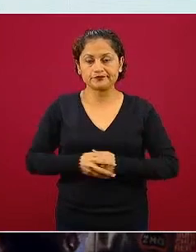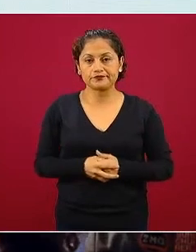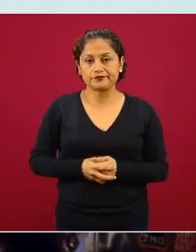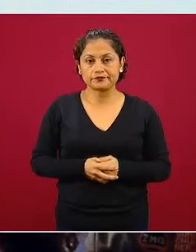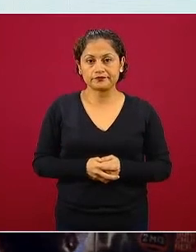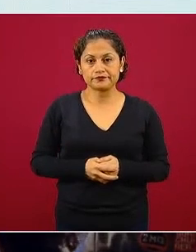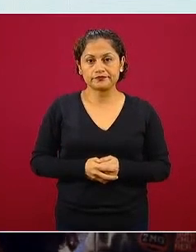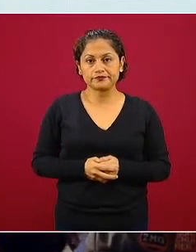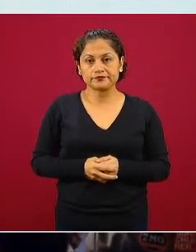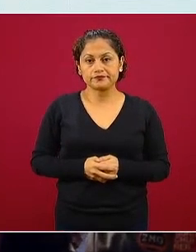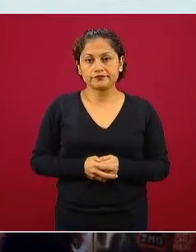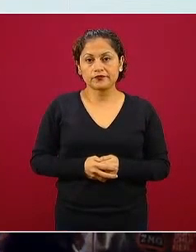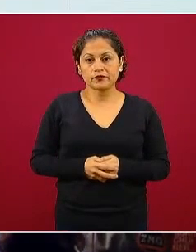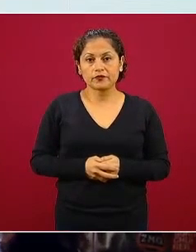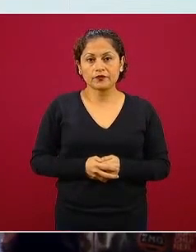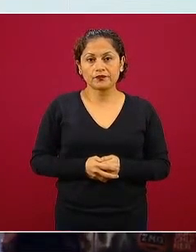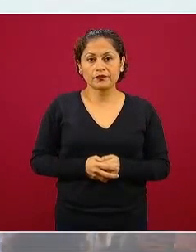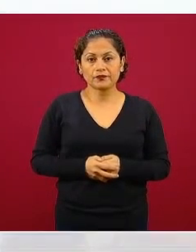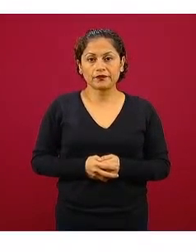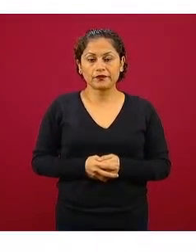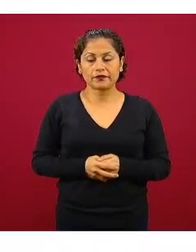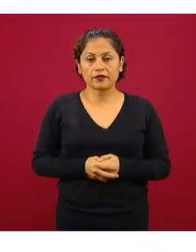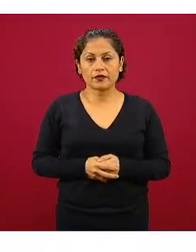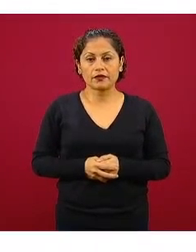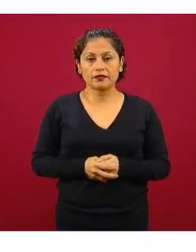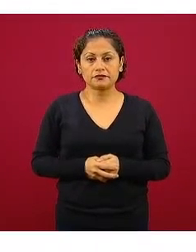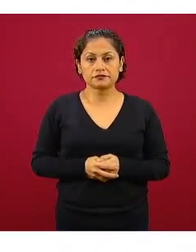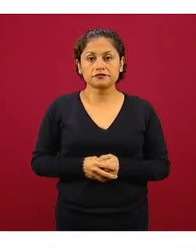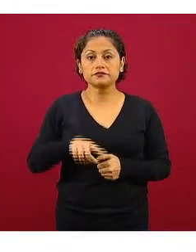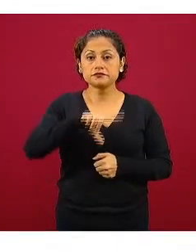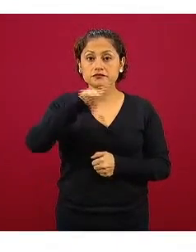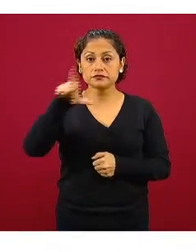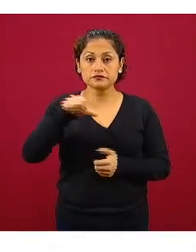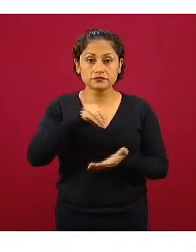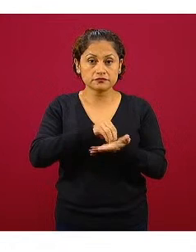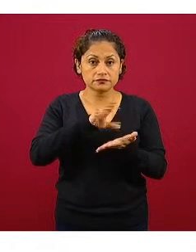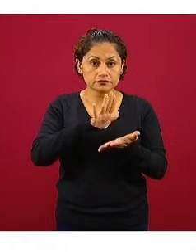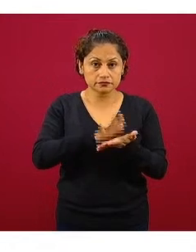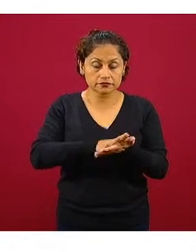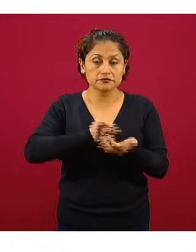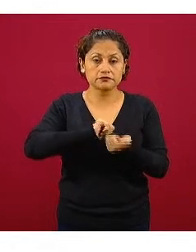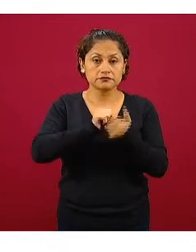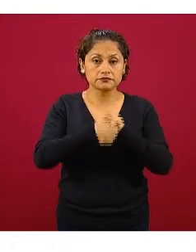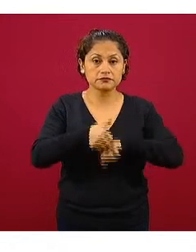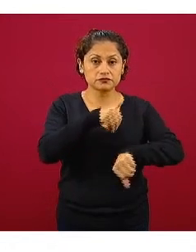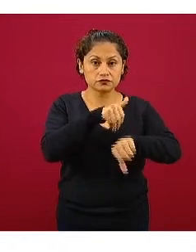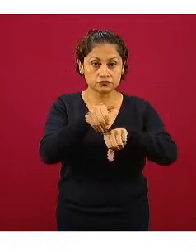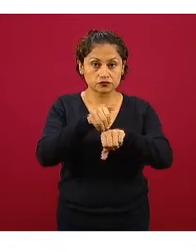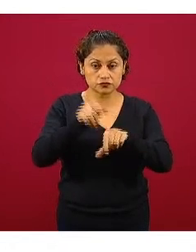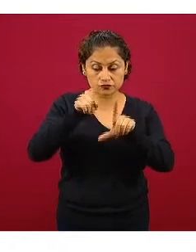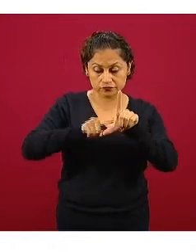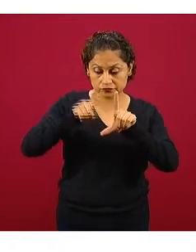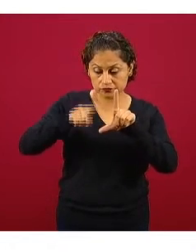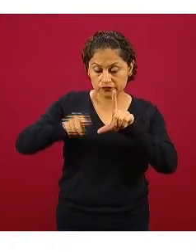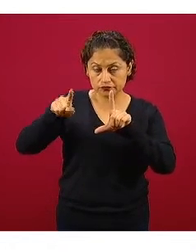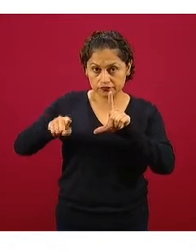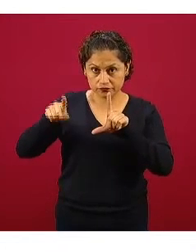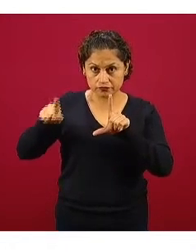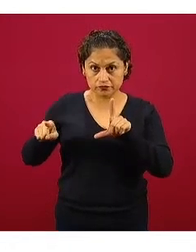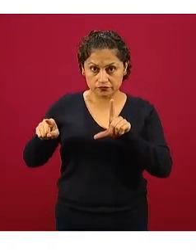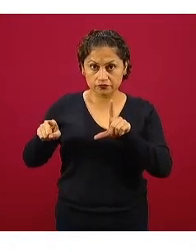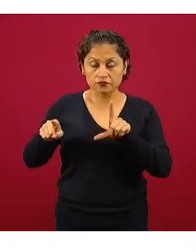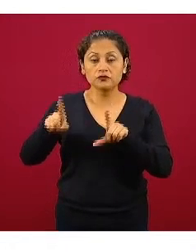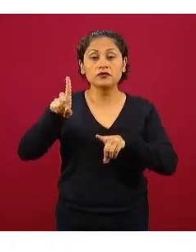cuando vemos a estas personas representadas en forma de números en forma gráfica de acuerdo a su